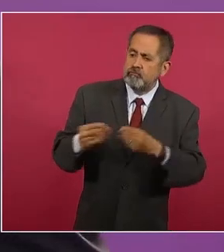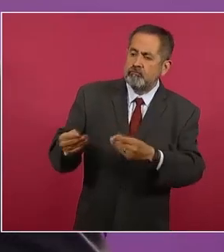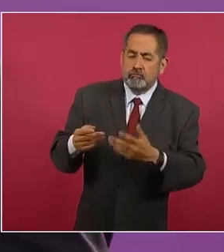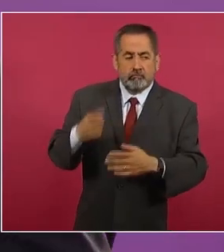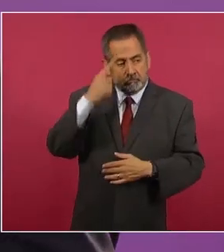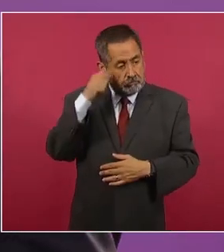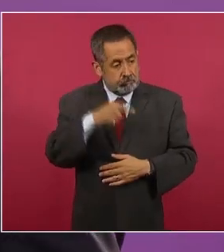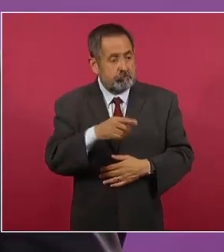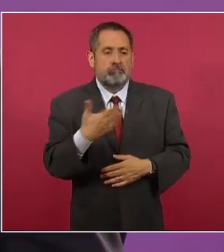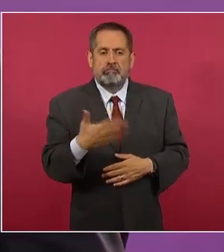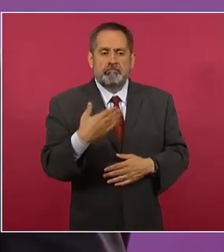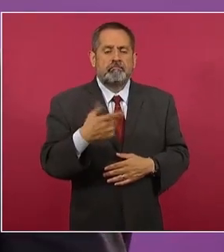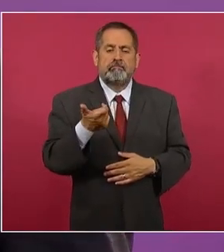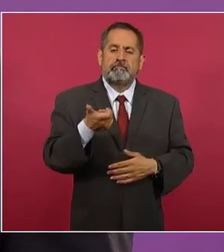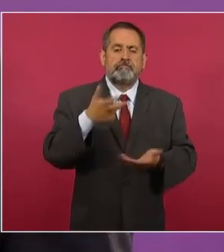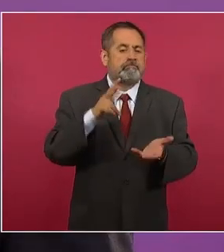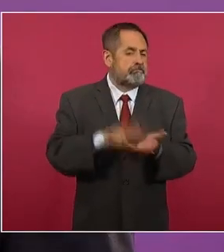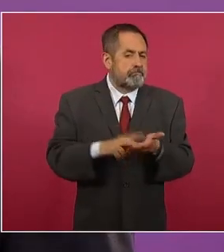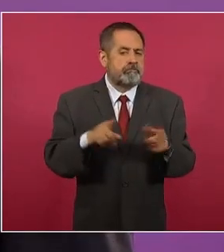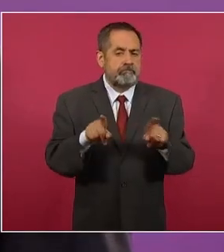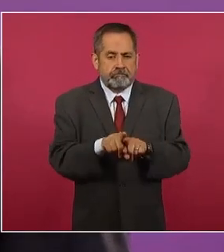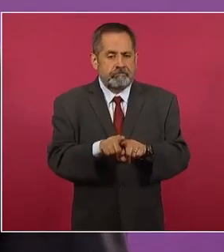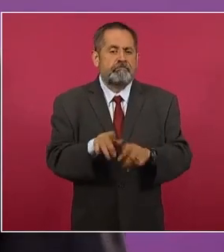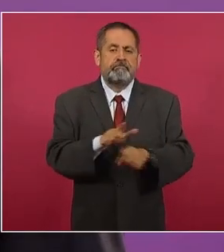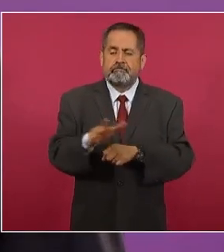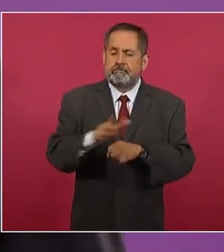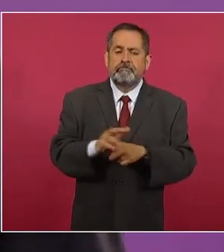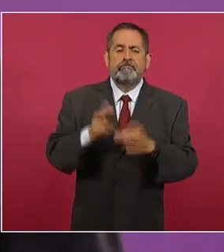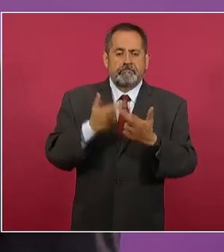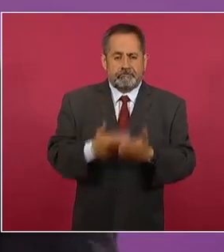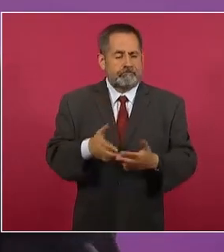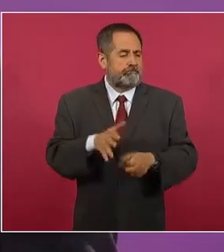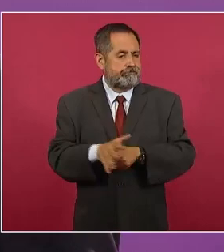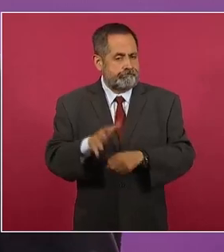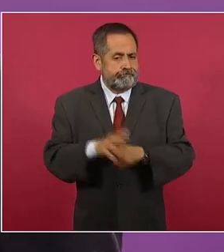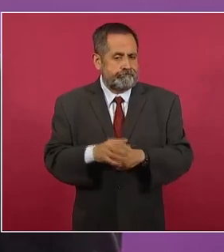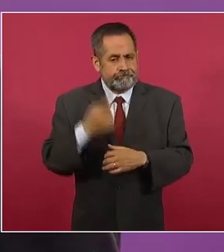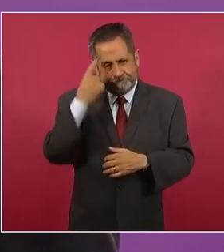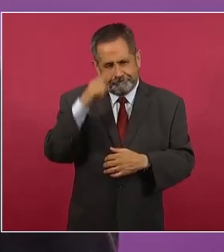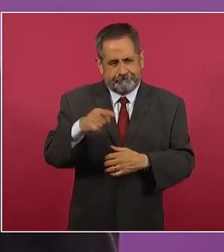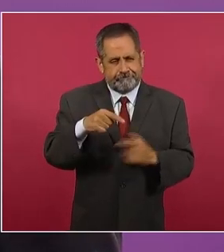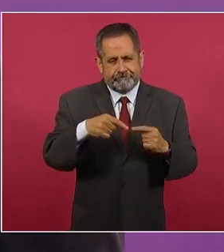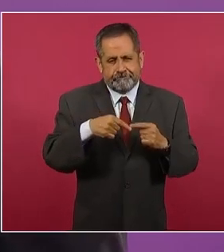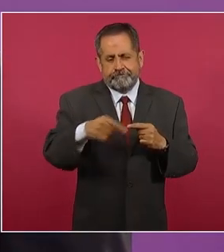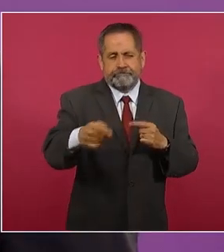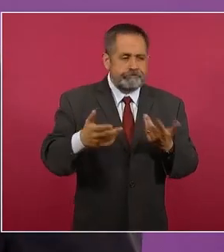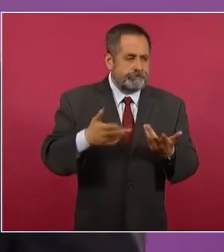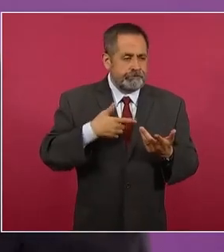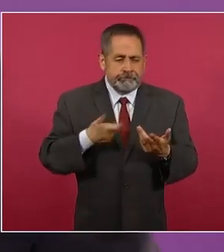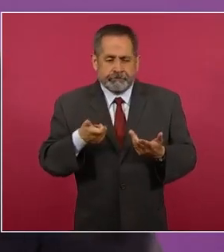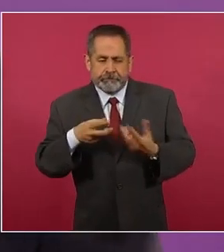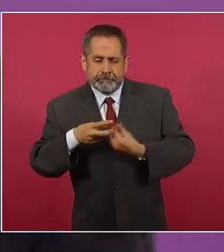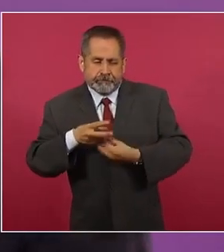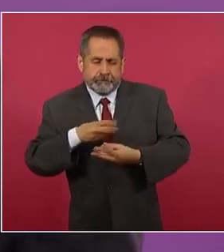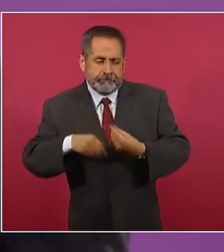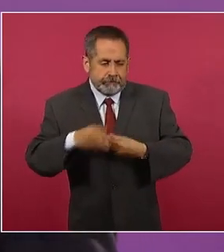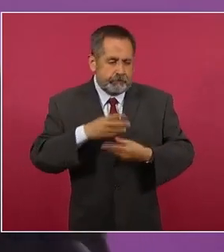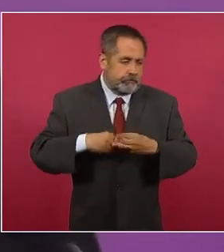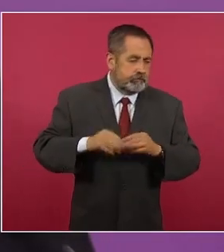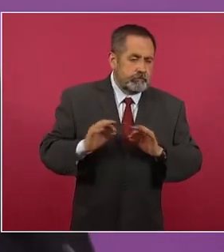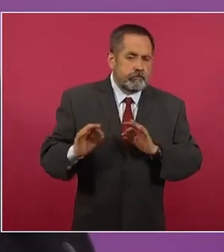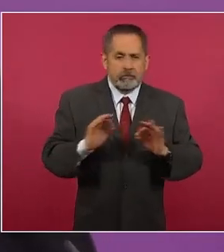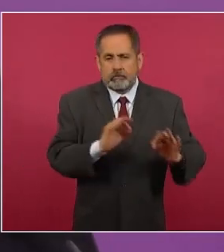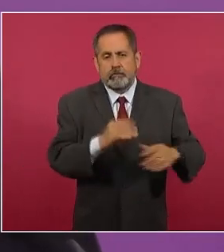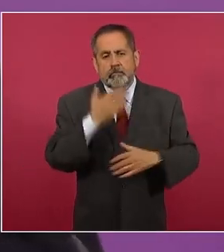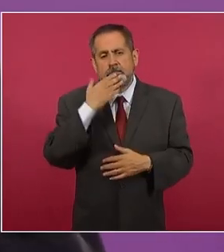forma que tengamos suficiente espacio de maniobra dentro de la flexibilidad que todos